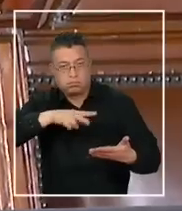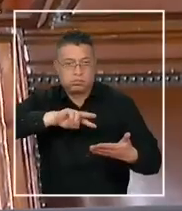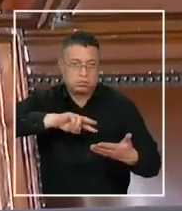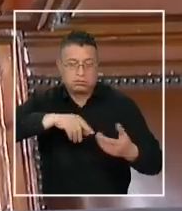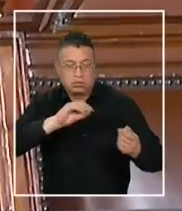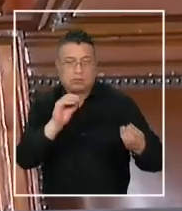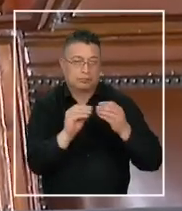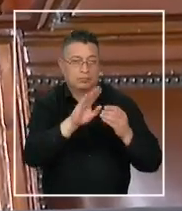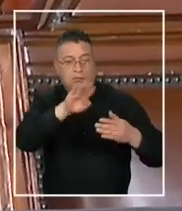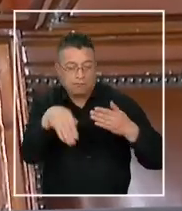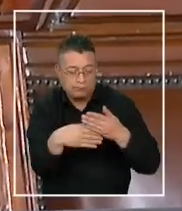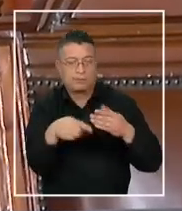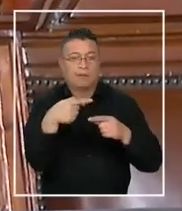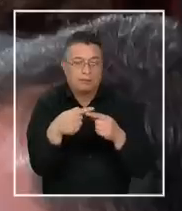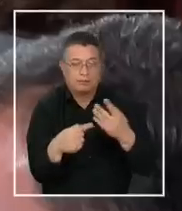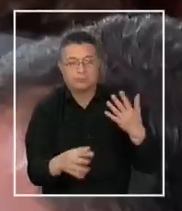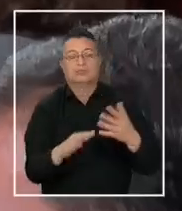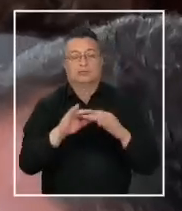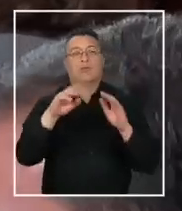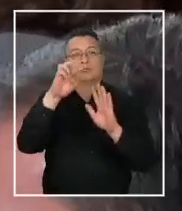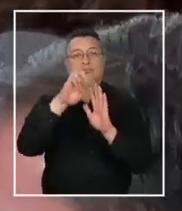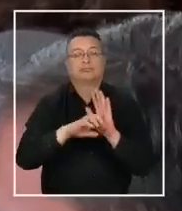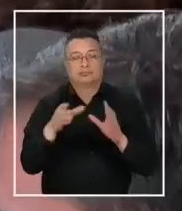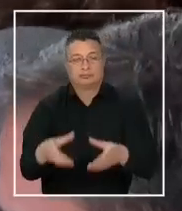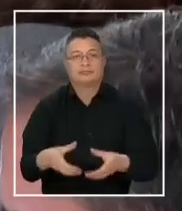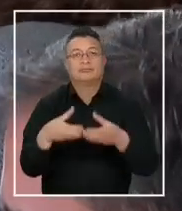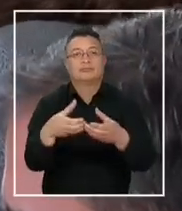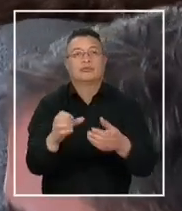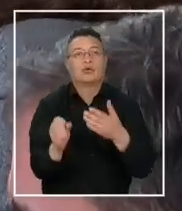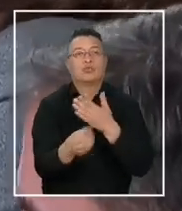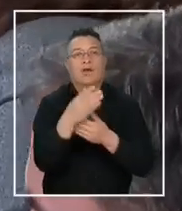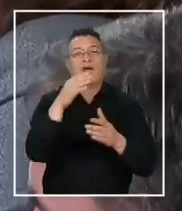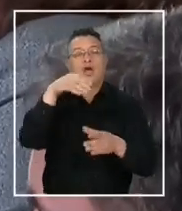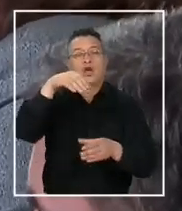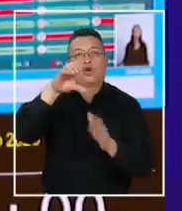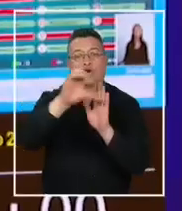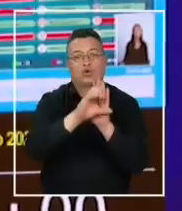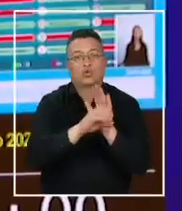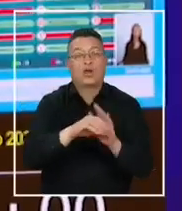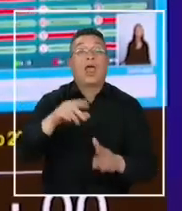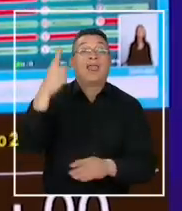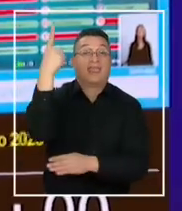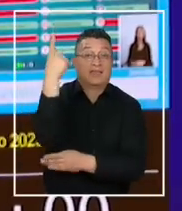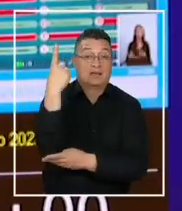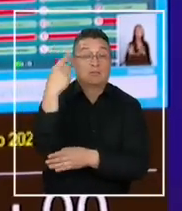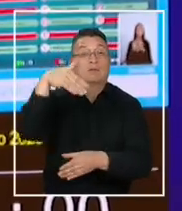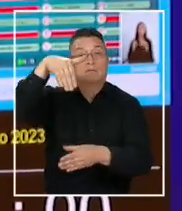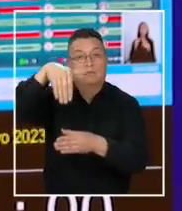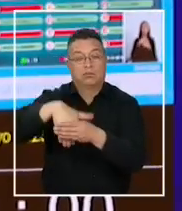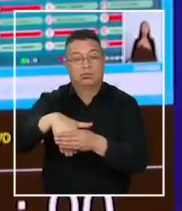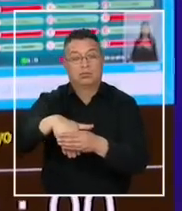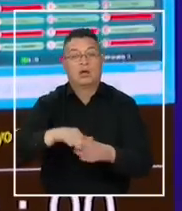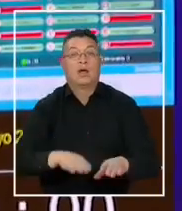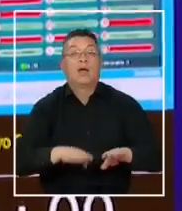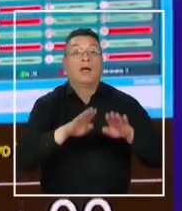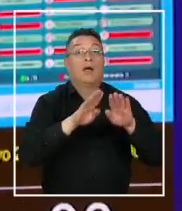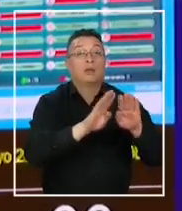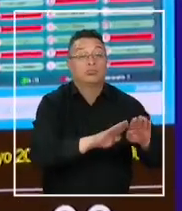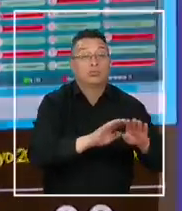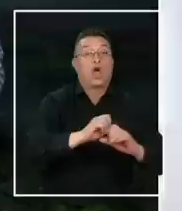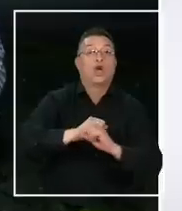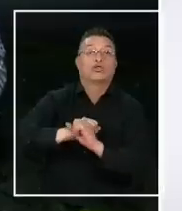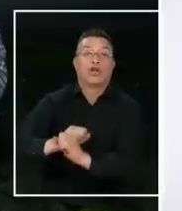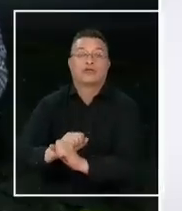concretar un proyecto de nueva constitución que en diciembre será plebiscitado por la ciudadanía. Coni, Iván.